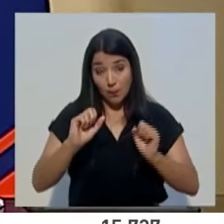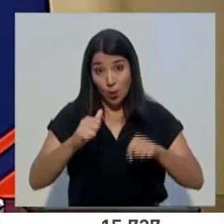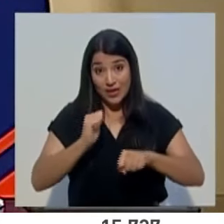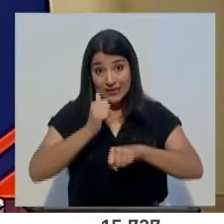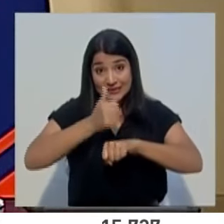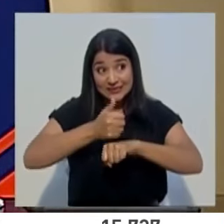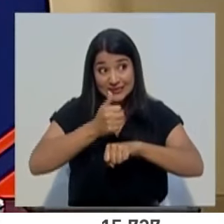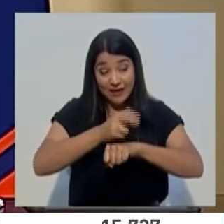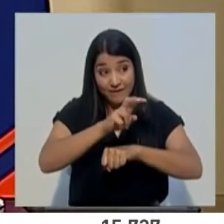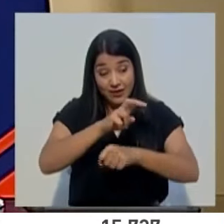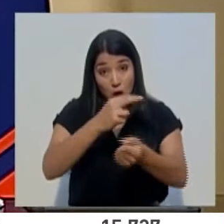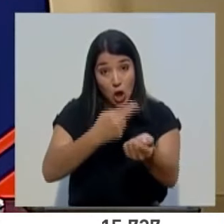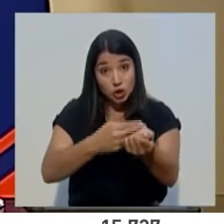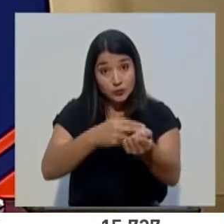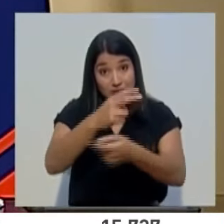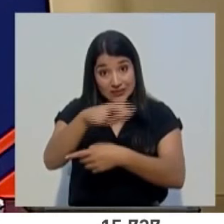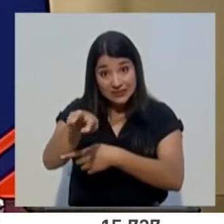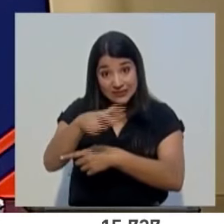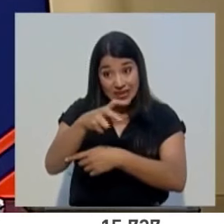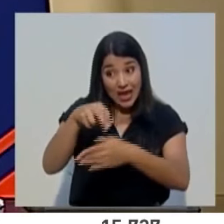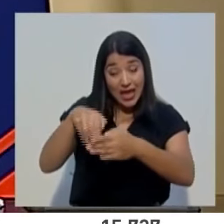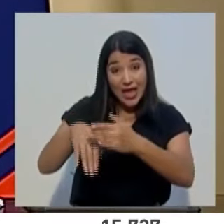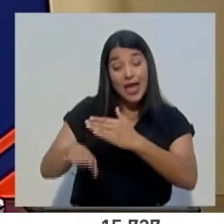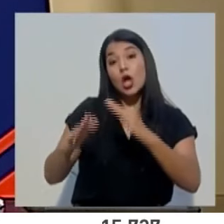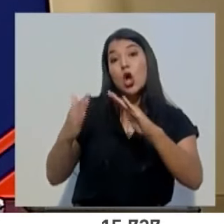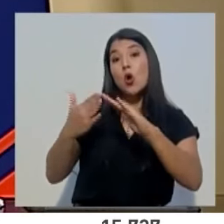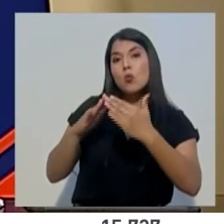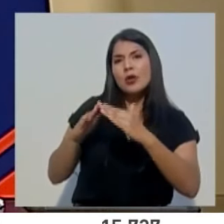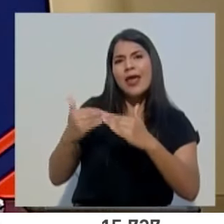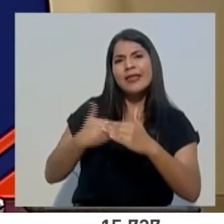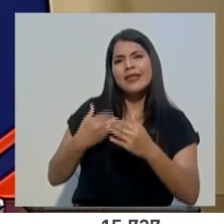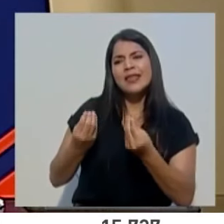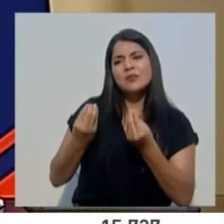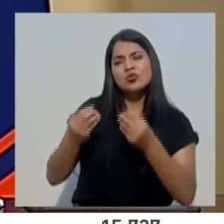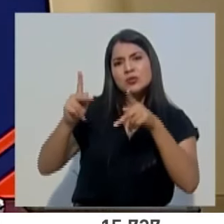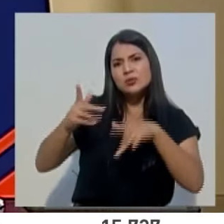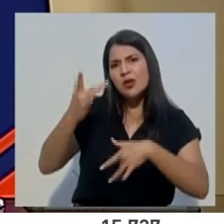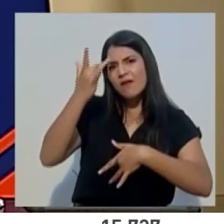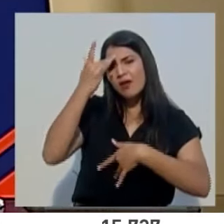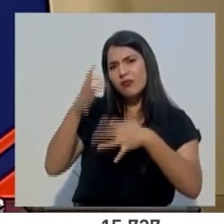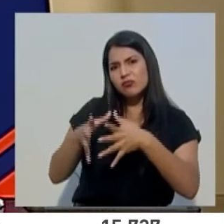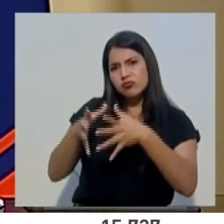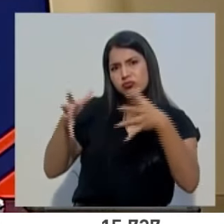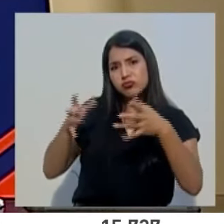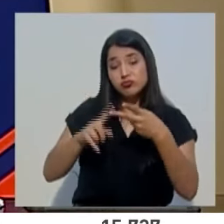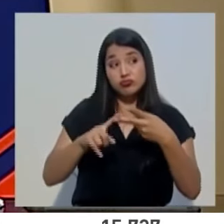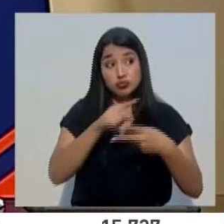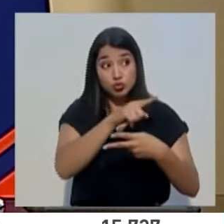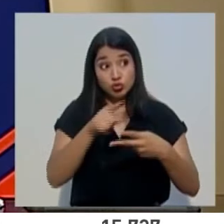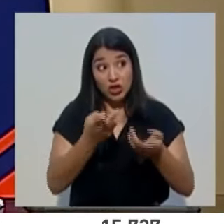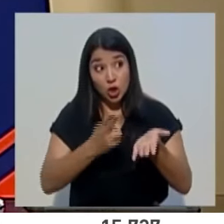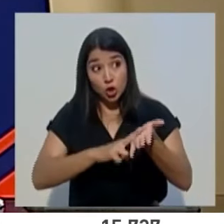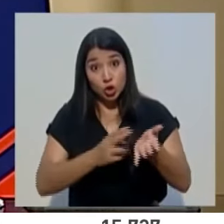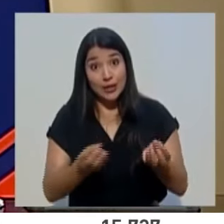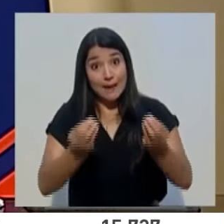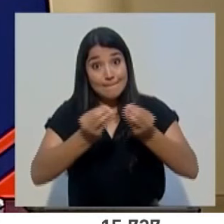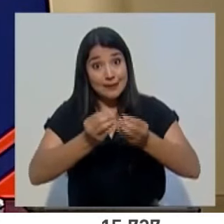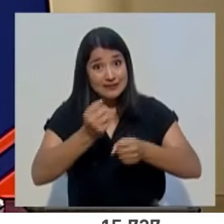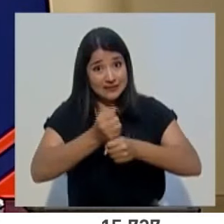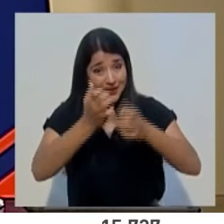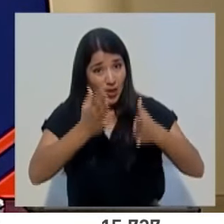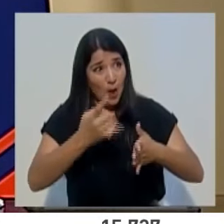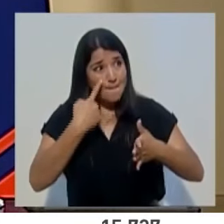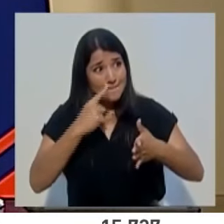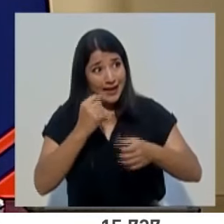móviles en comunidades en donde hay mayor cantidad de contagios. ¿Se está contratando más personal para la atención de estas